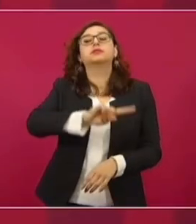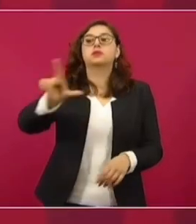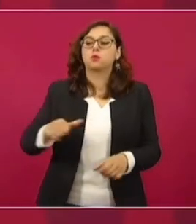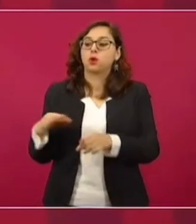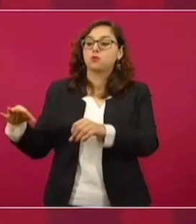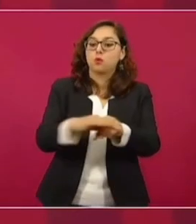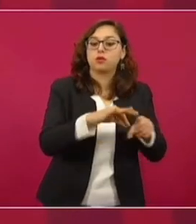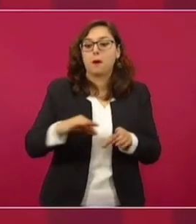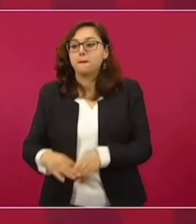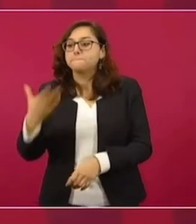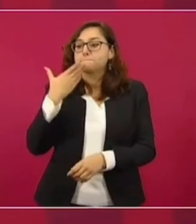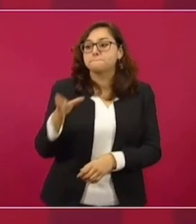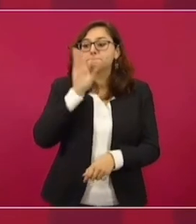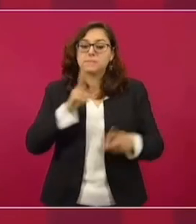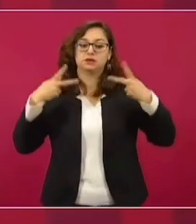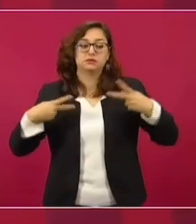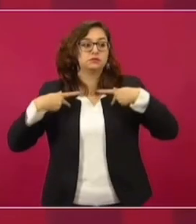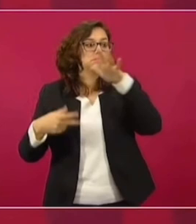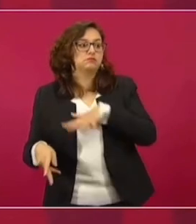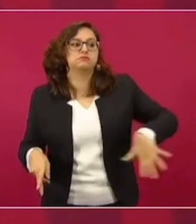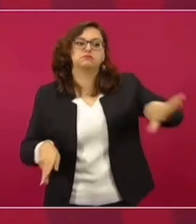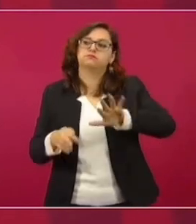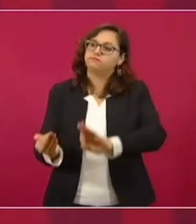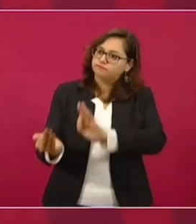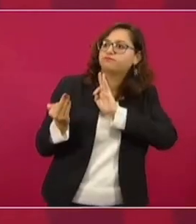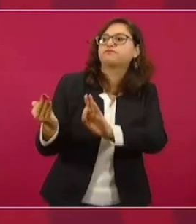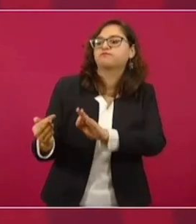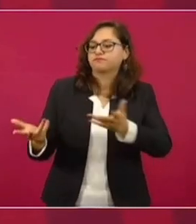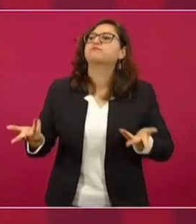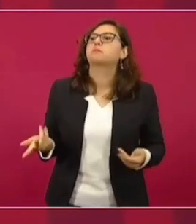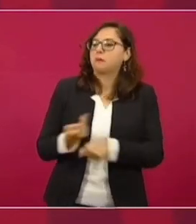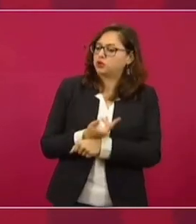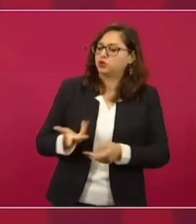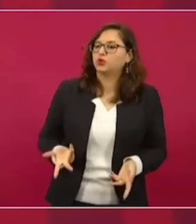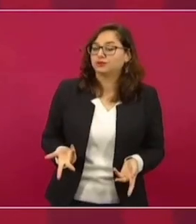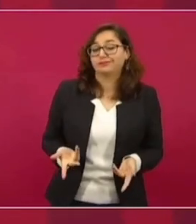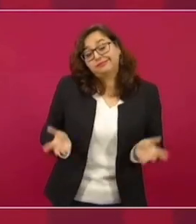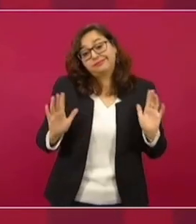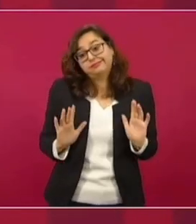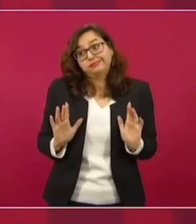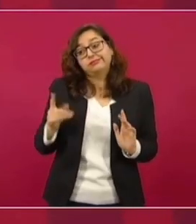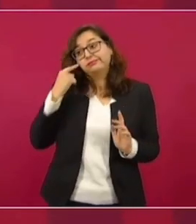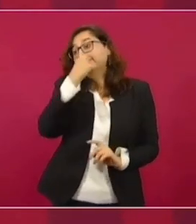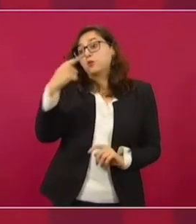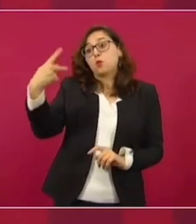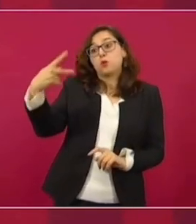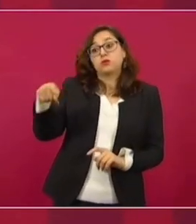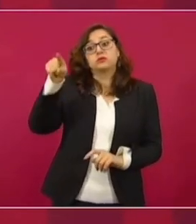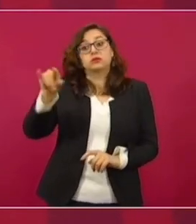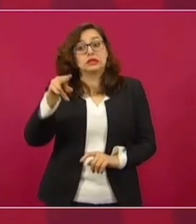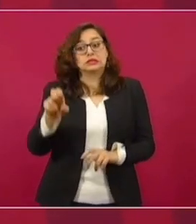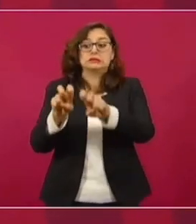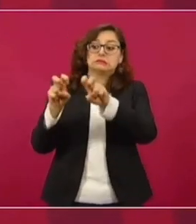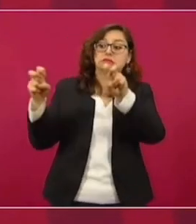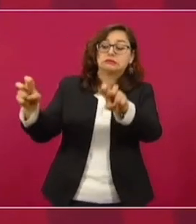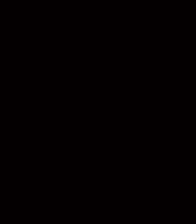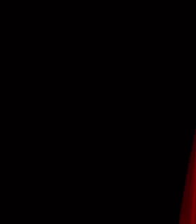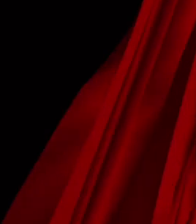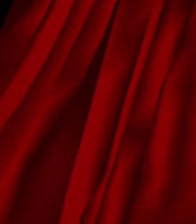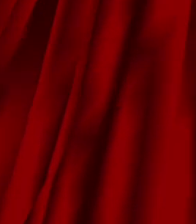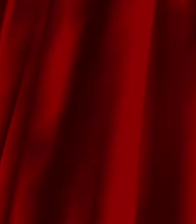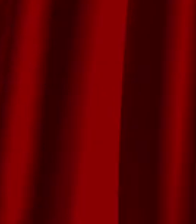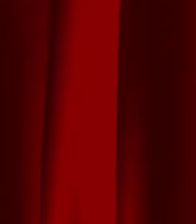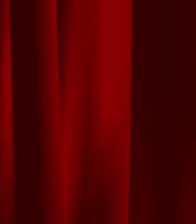la jornada y asumir la responsabilidad que tienen como titular o como consejeros de hacer las cosas bien.